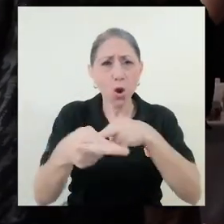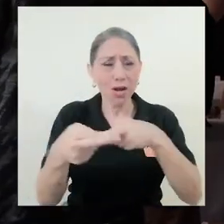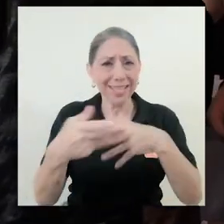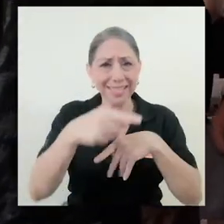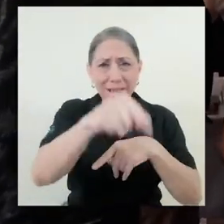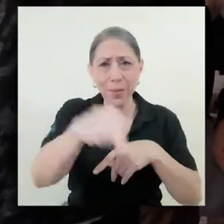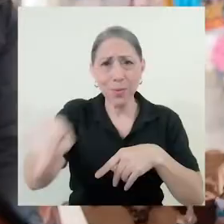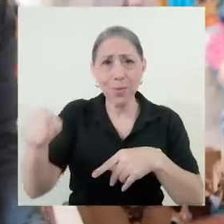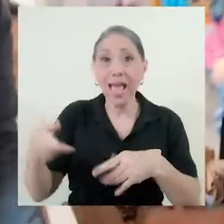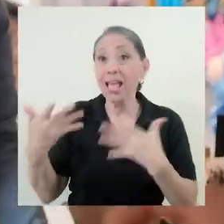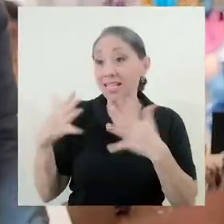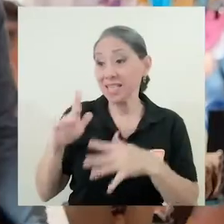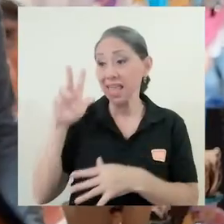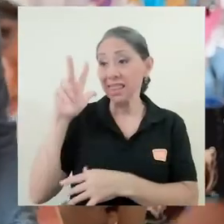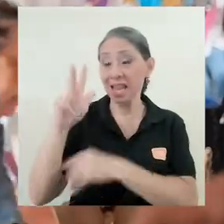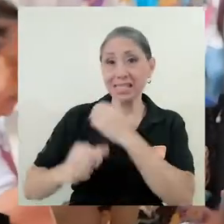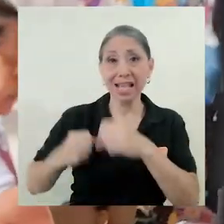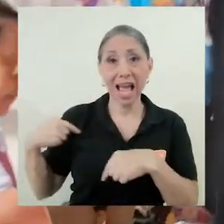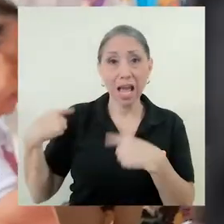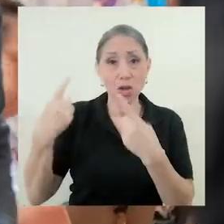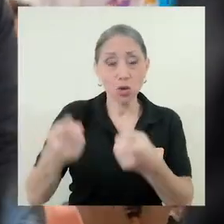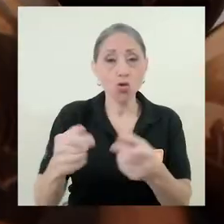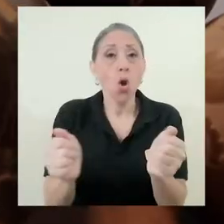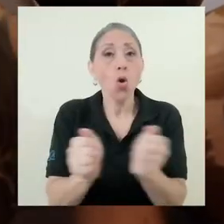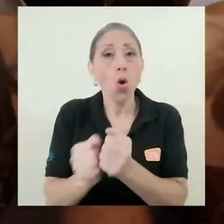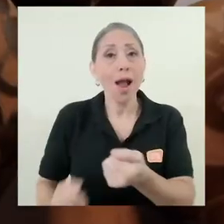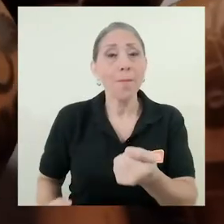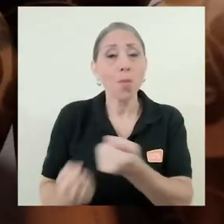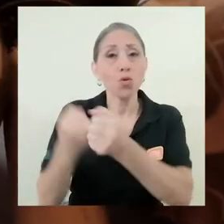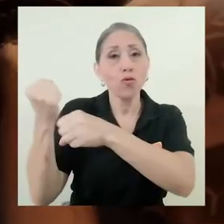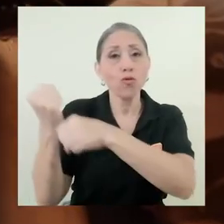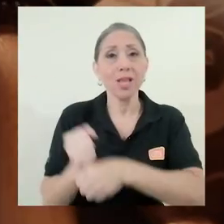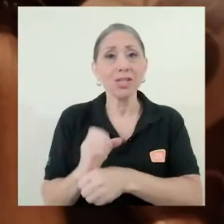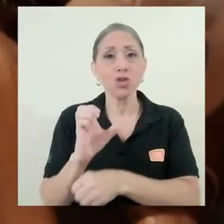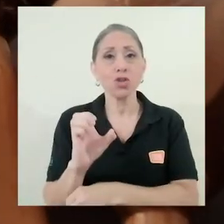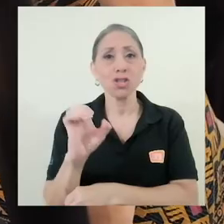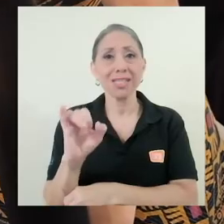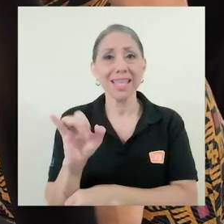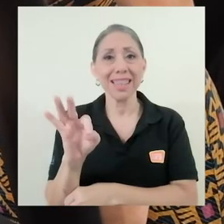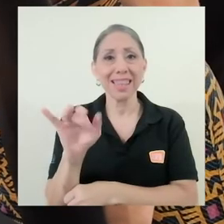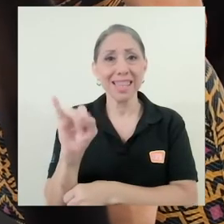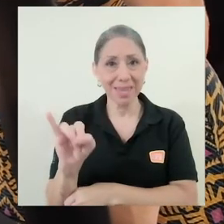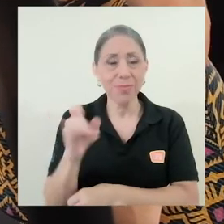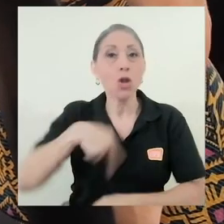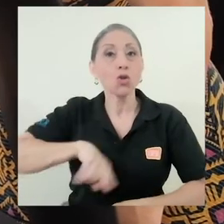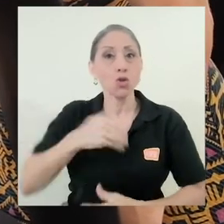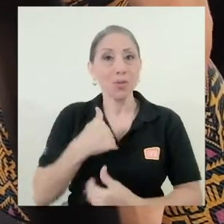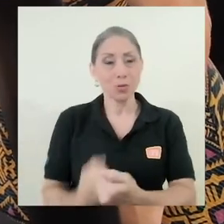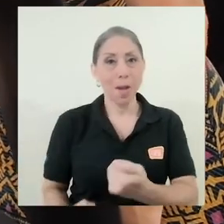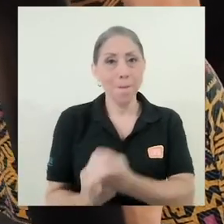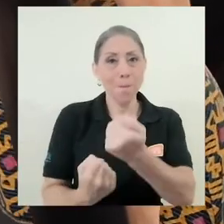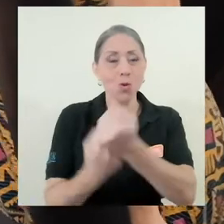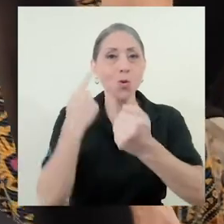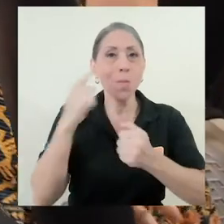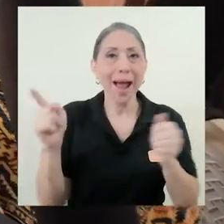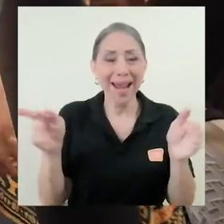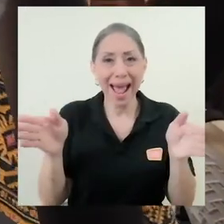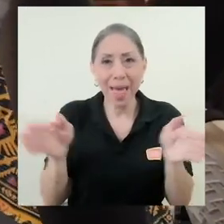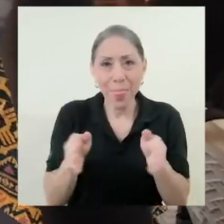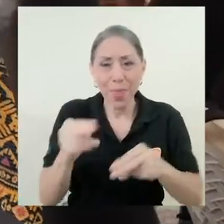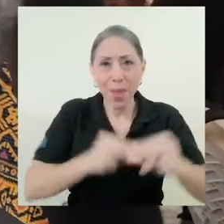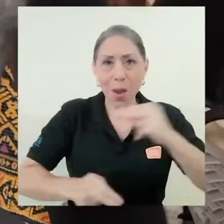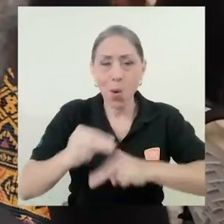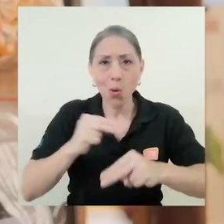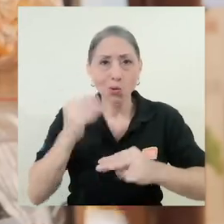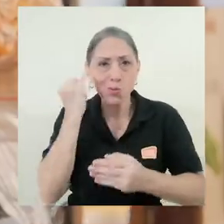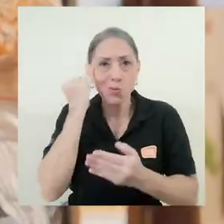llevado a cabo un concurso con apoyo de la Fundación Citi para microemprendimientos y eso es lo que hemos identificado que predomina en las